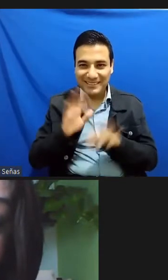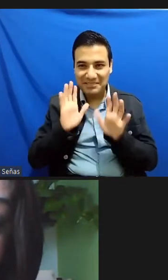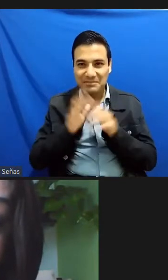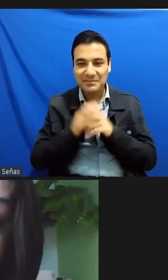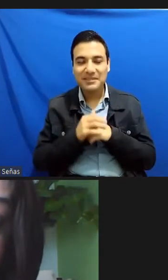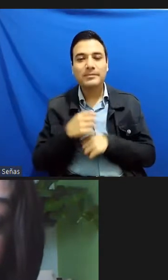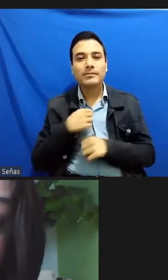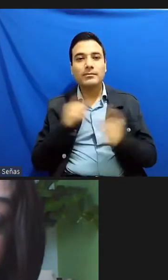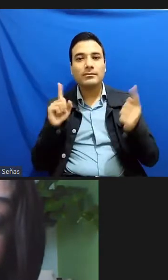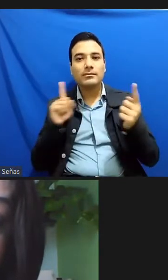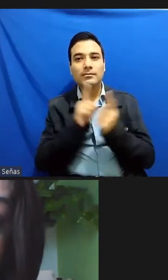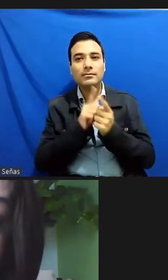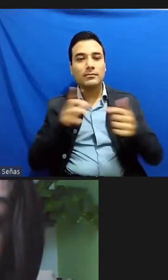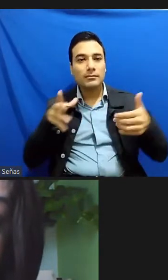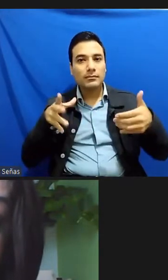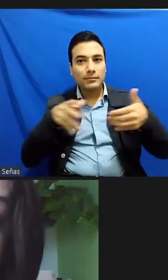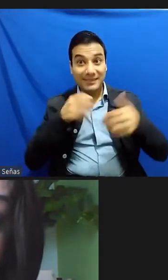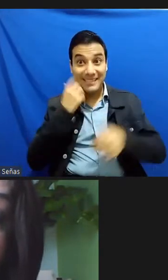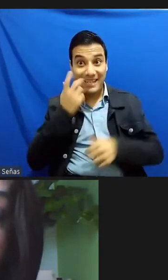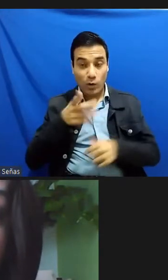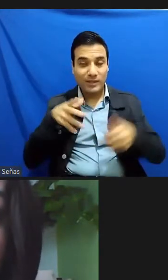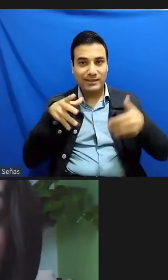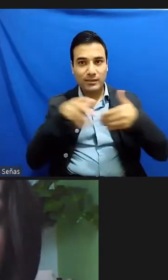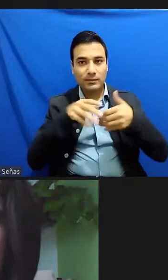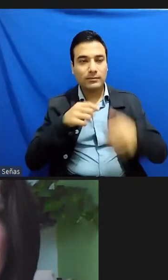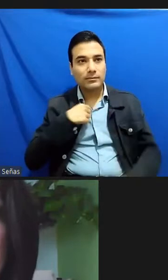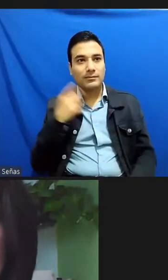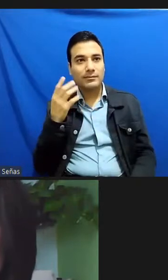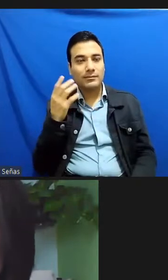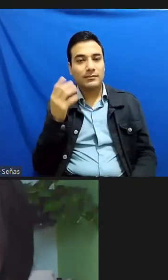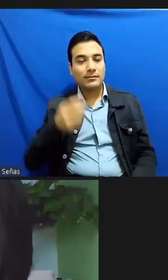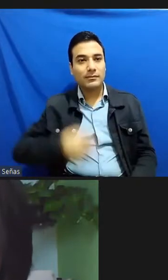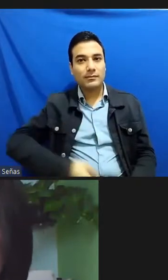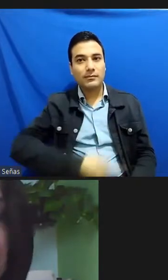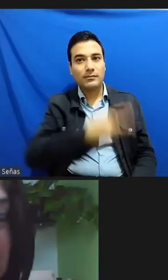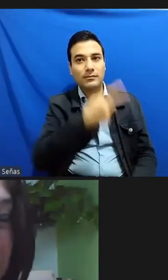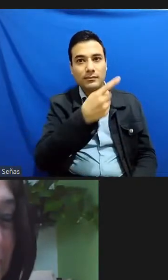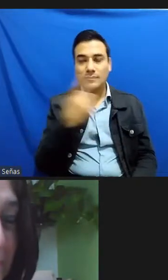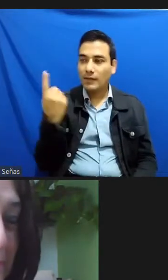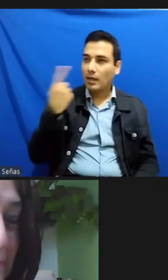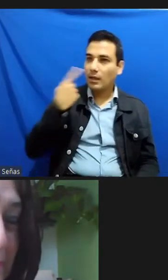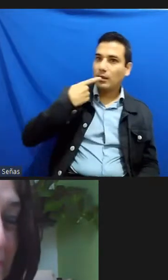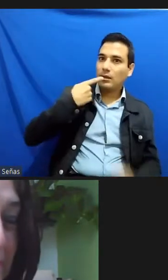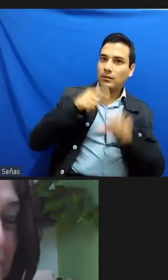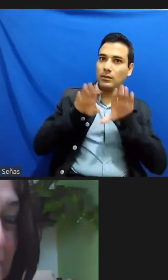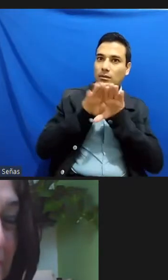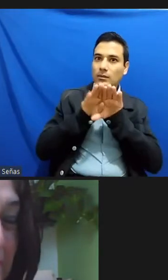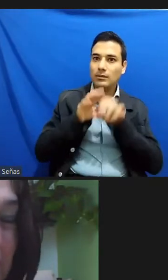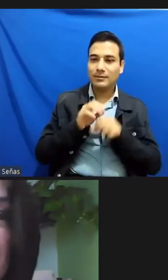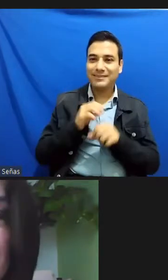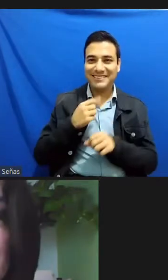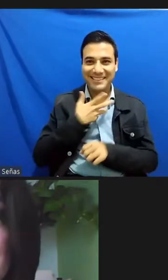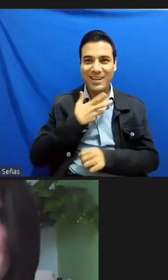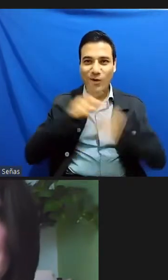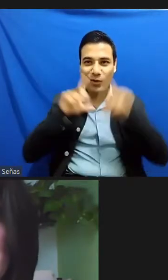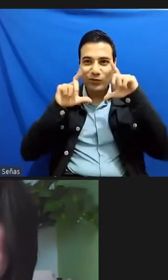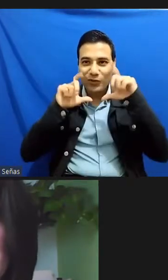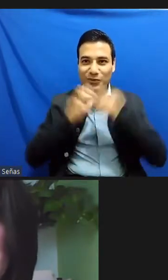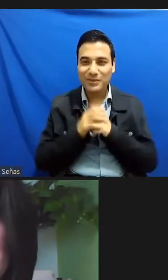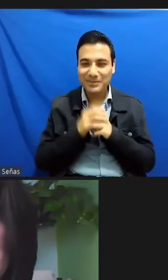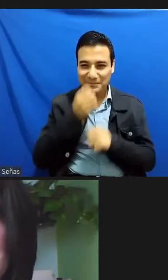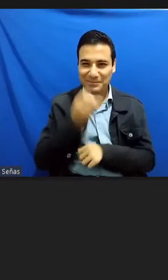saludar como dándoselo en la boca y él se aterró y en ese momento tengo la foto tengo la imagen de